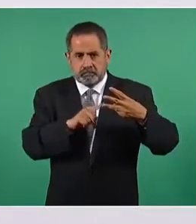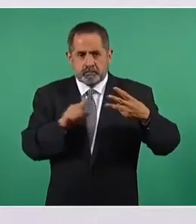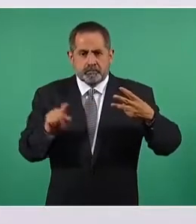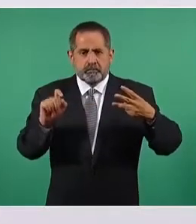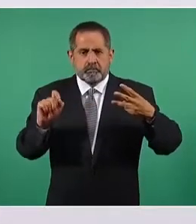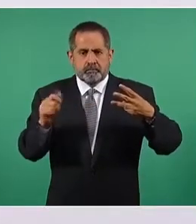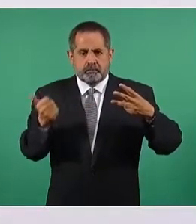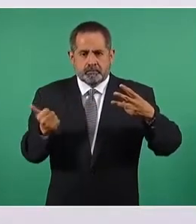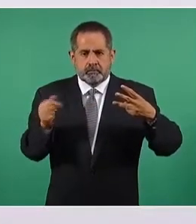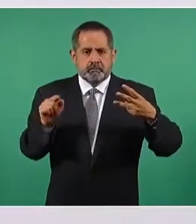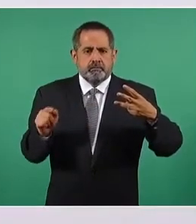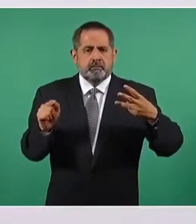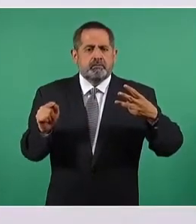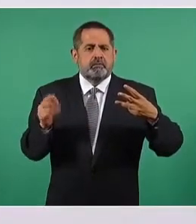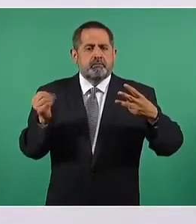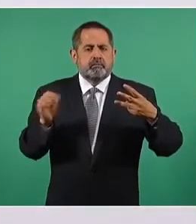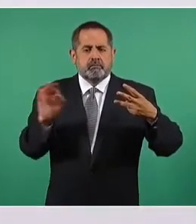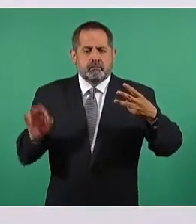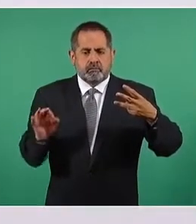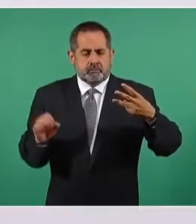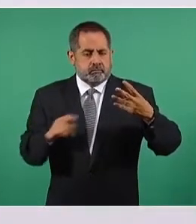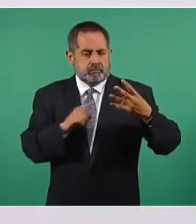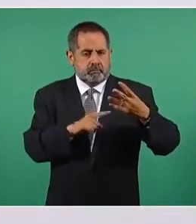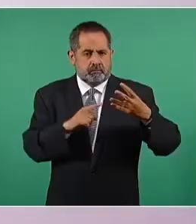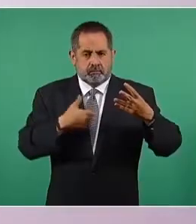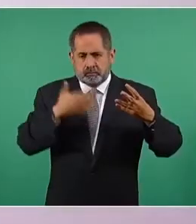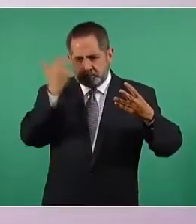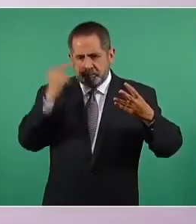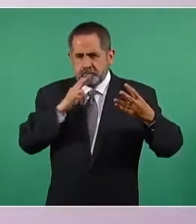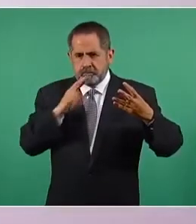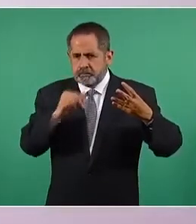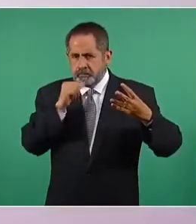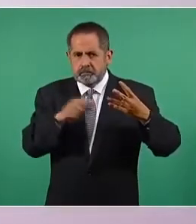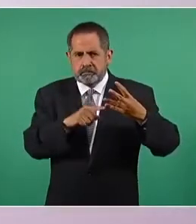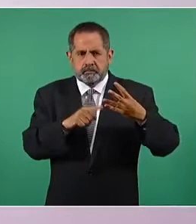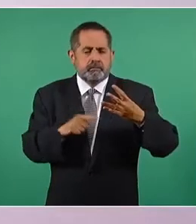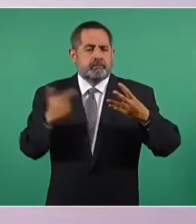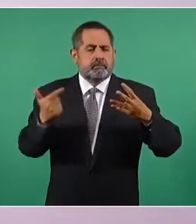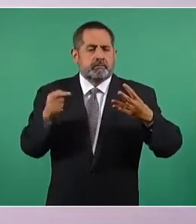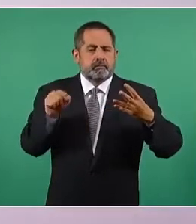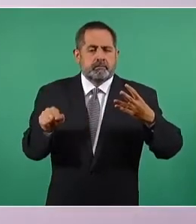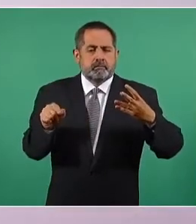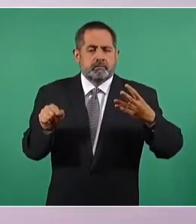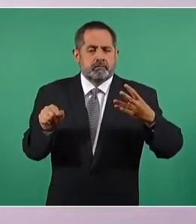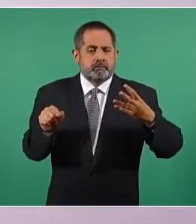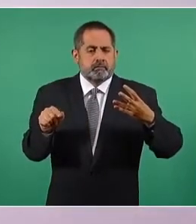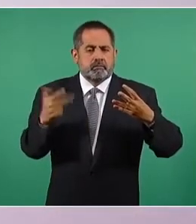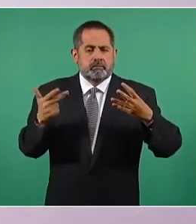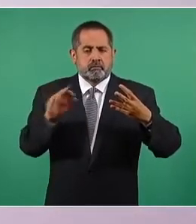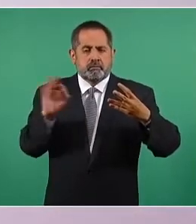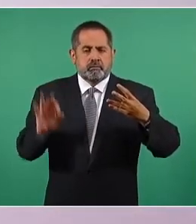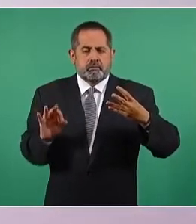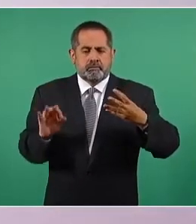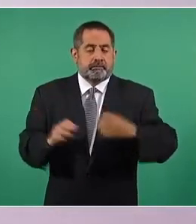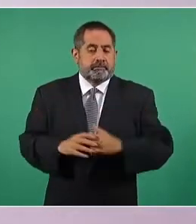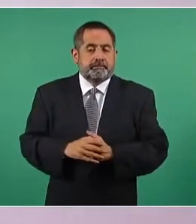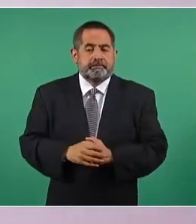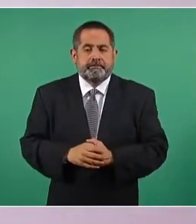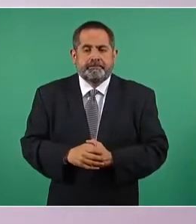26.9 por ciento, no sabe, no contestó, 7.8 por ciento.